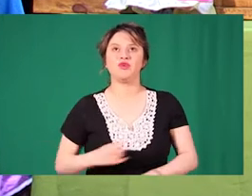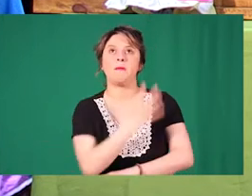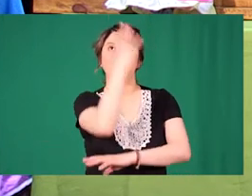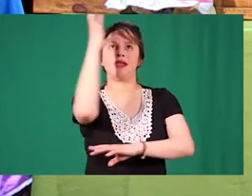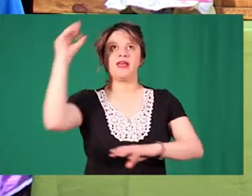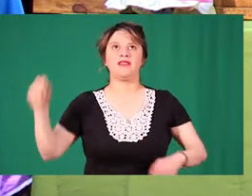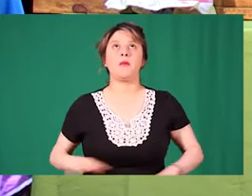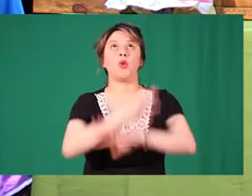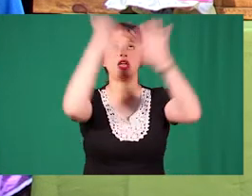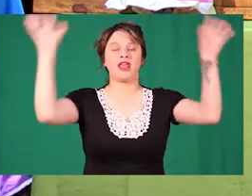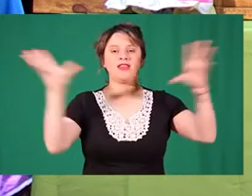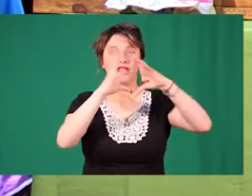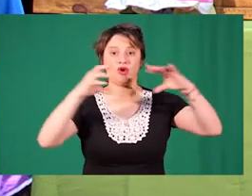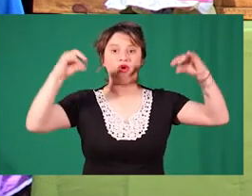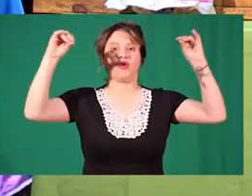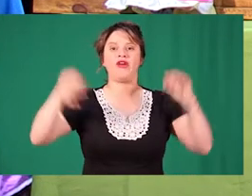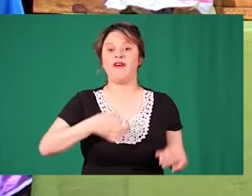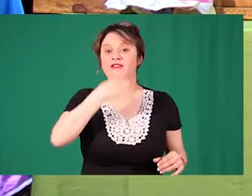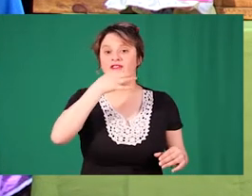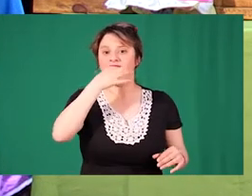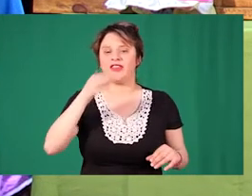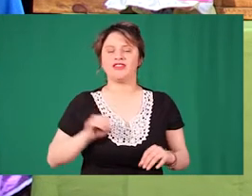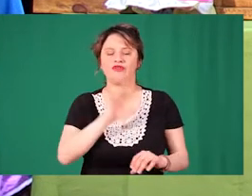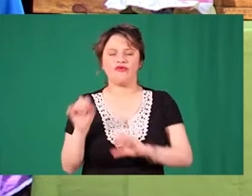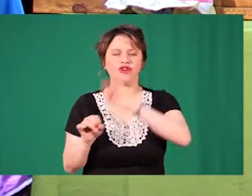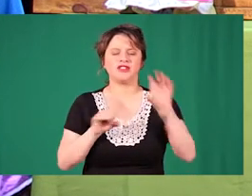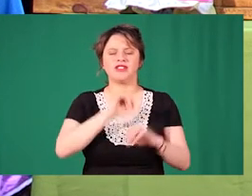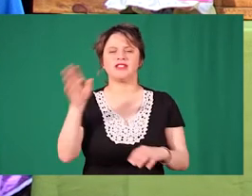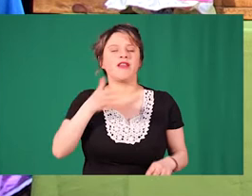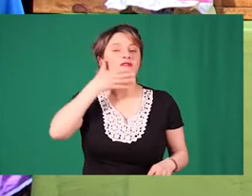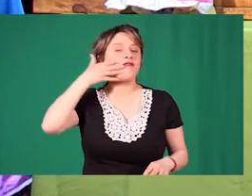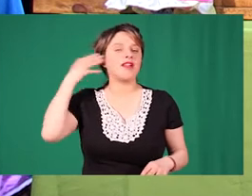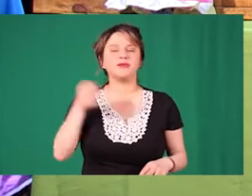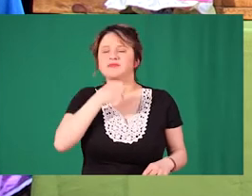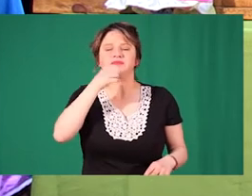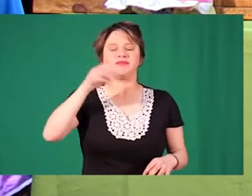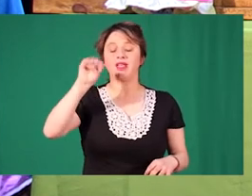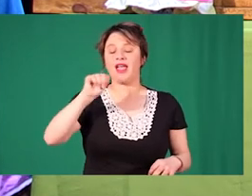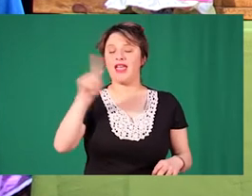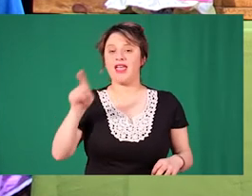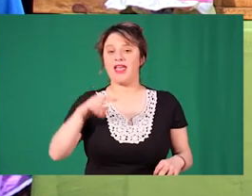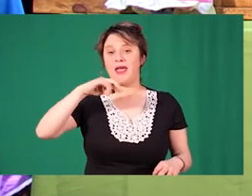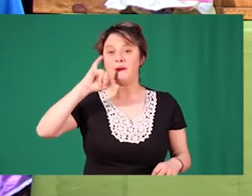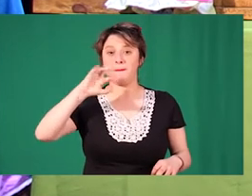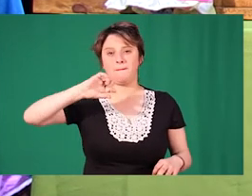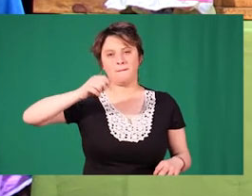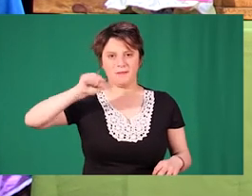verdes Tiene unas florcitas blancas muy aromáticas parecidas a la espiga Bueno, después de esta información, continuemos